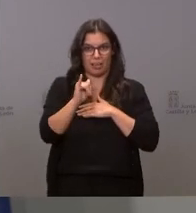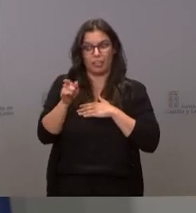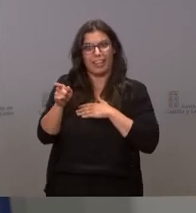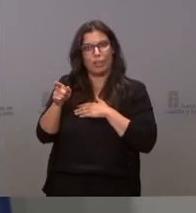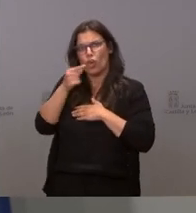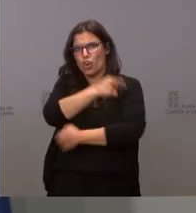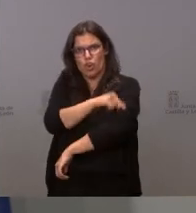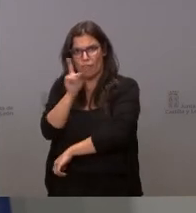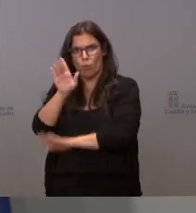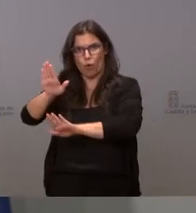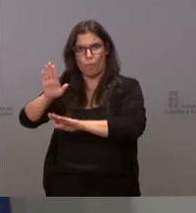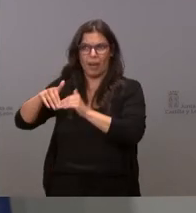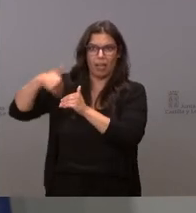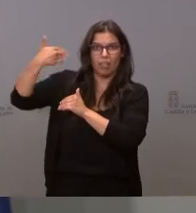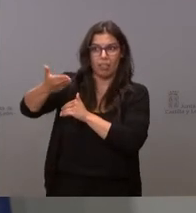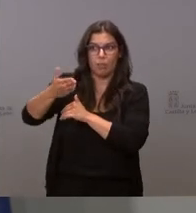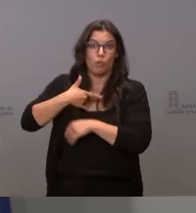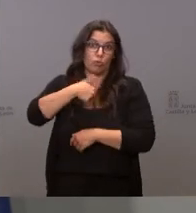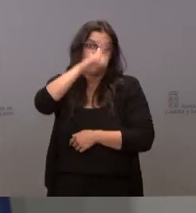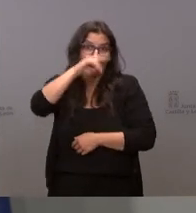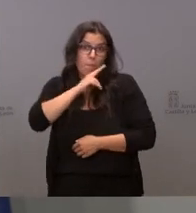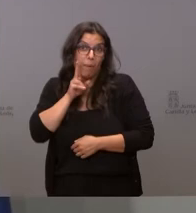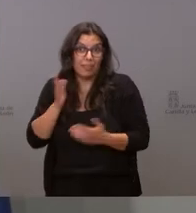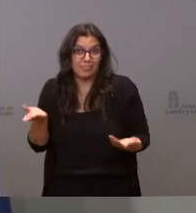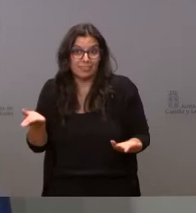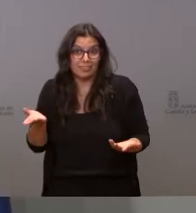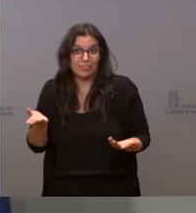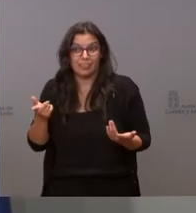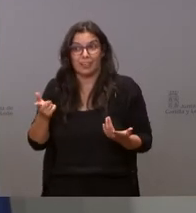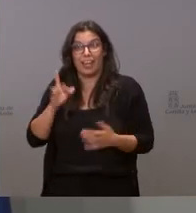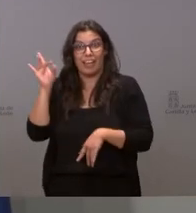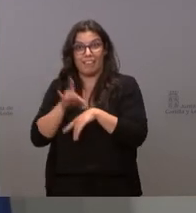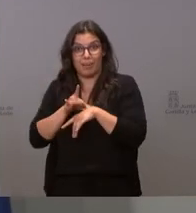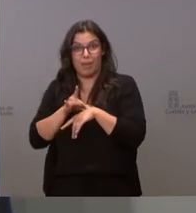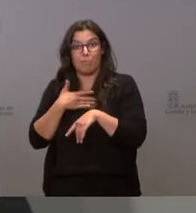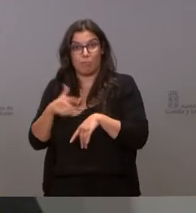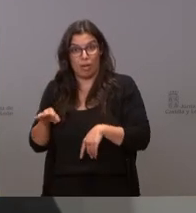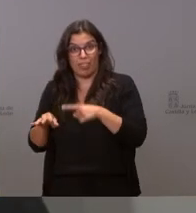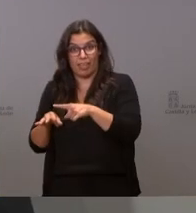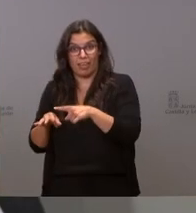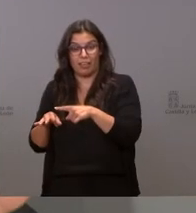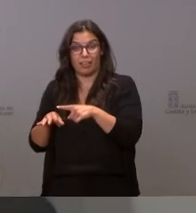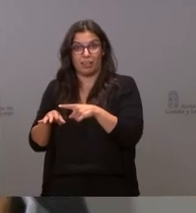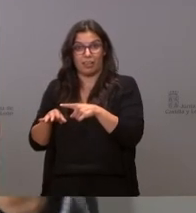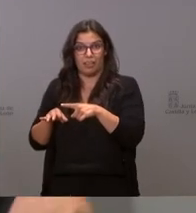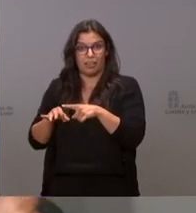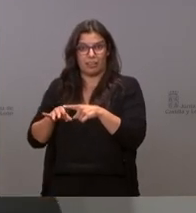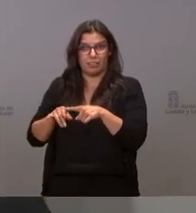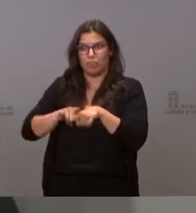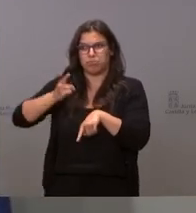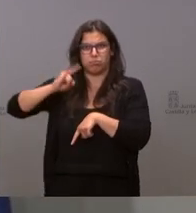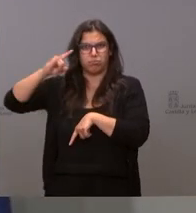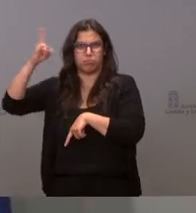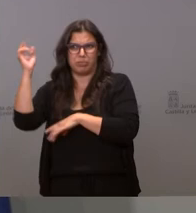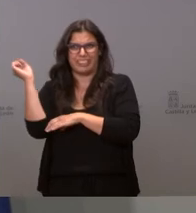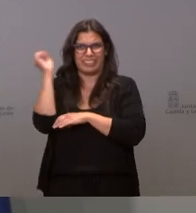que pueden ser sus padres que pueden enfermar gravemente con 10, 15 veces 20 veces 30 veces